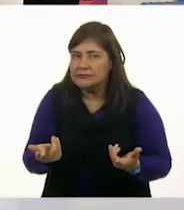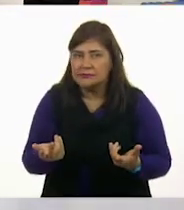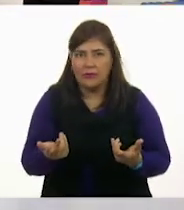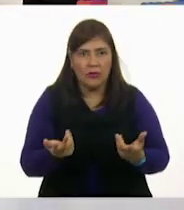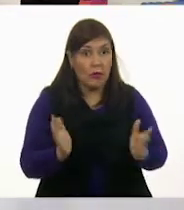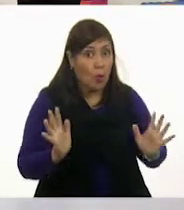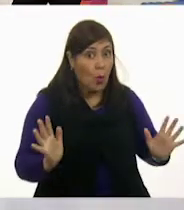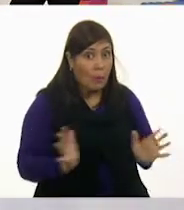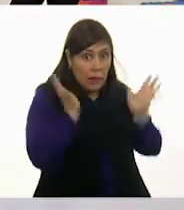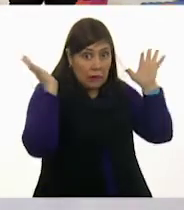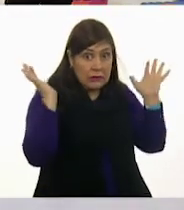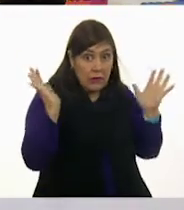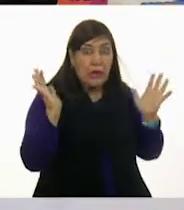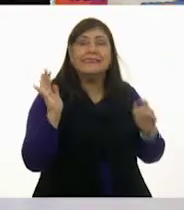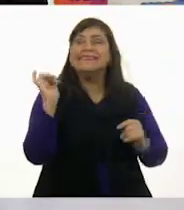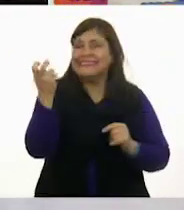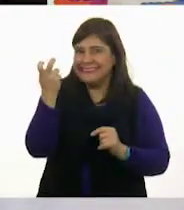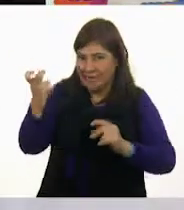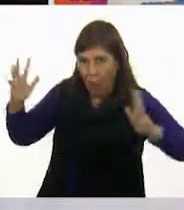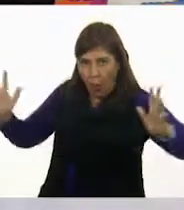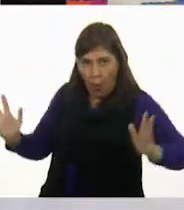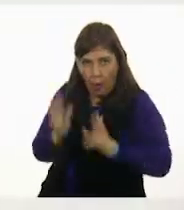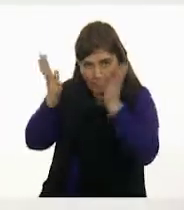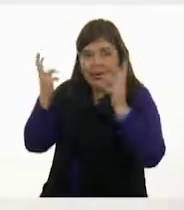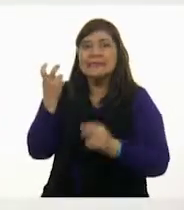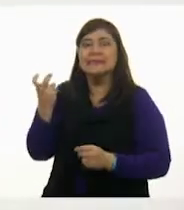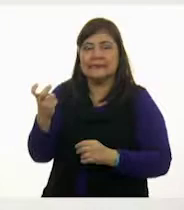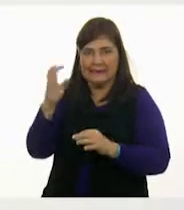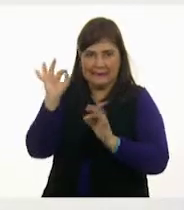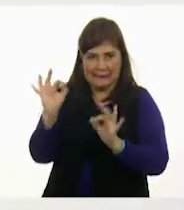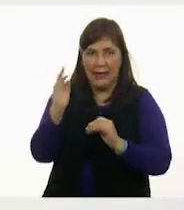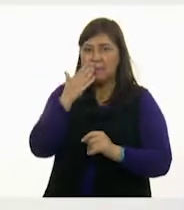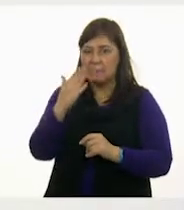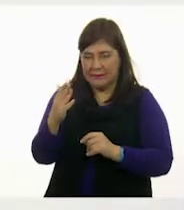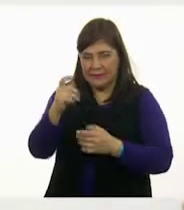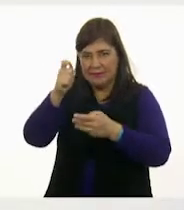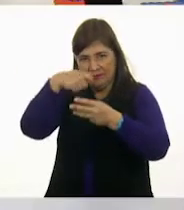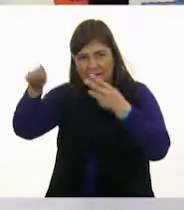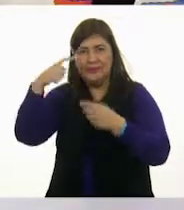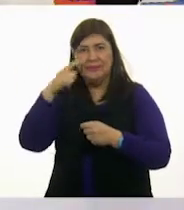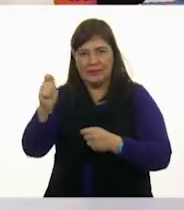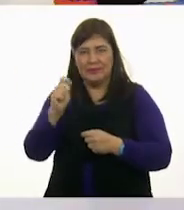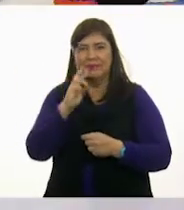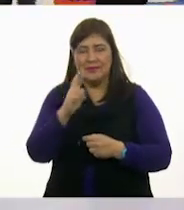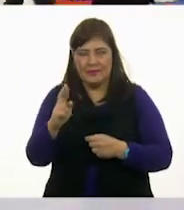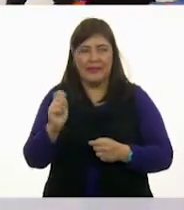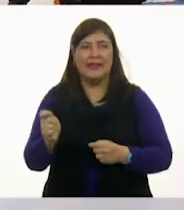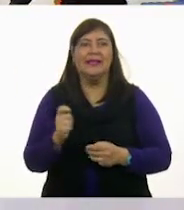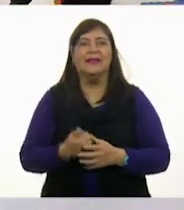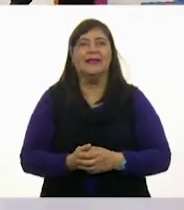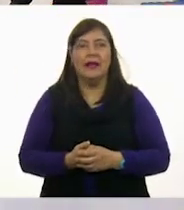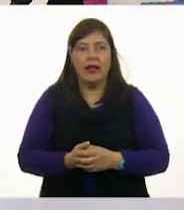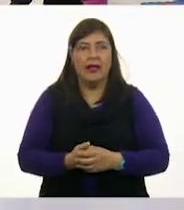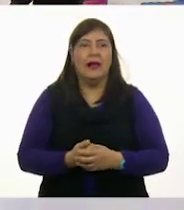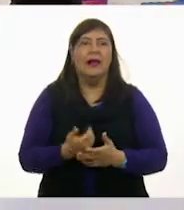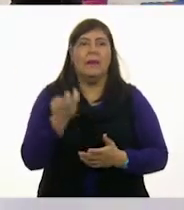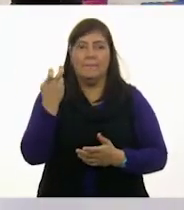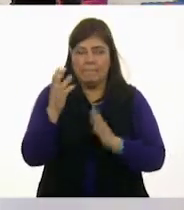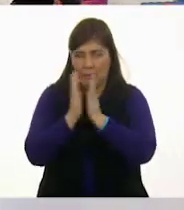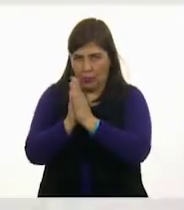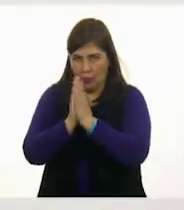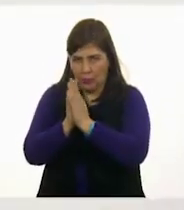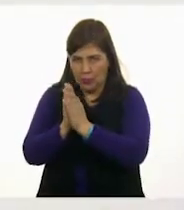¿Sorpresa? ¡Sorpresa! ¡Correcto! Perfectamente bien contestado. Por favor, por favor, querido Oscar.